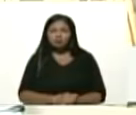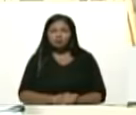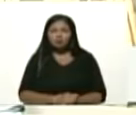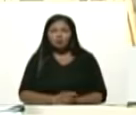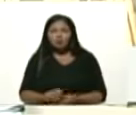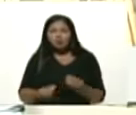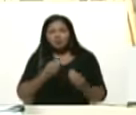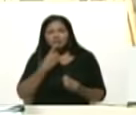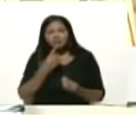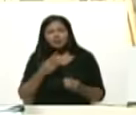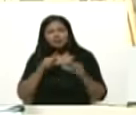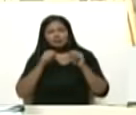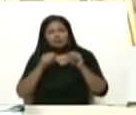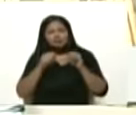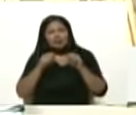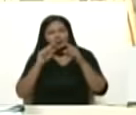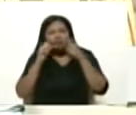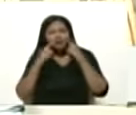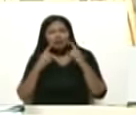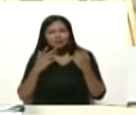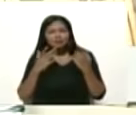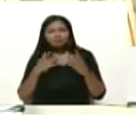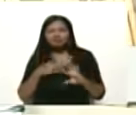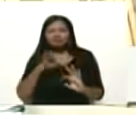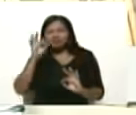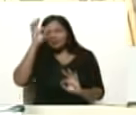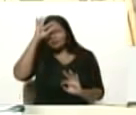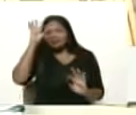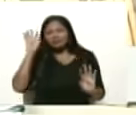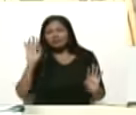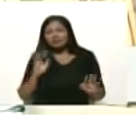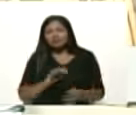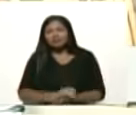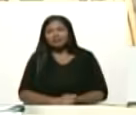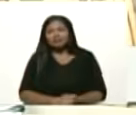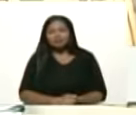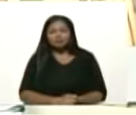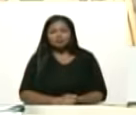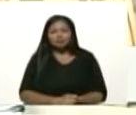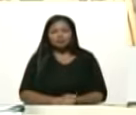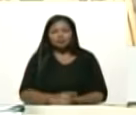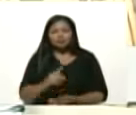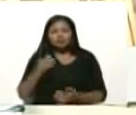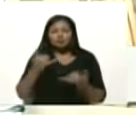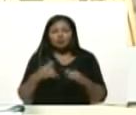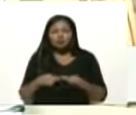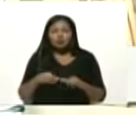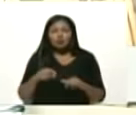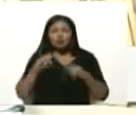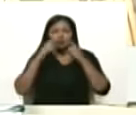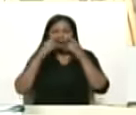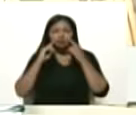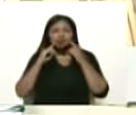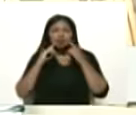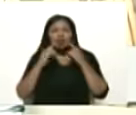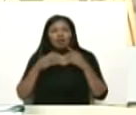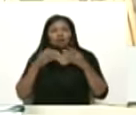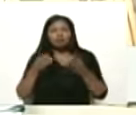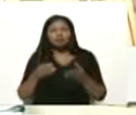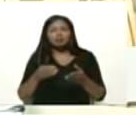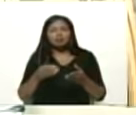si su hijo llora dele leche y si